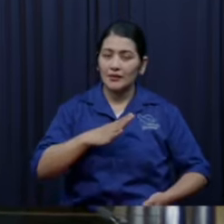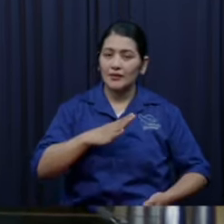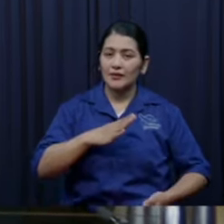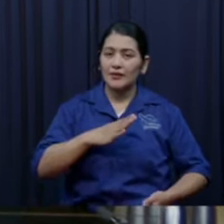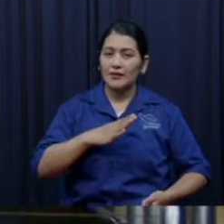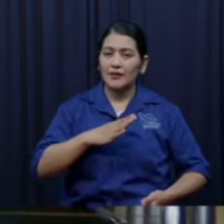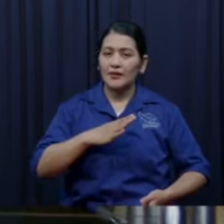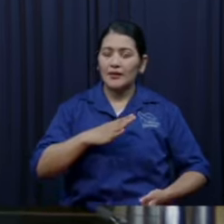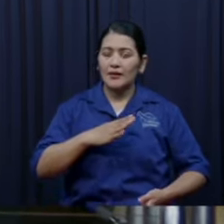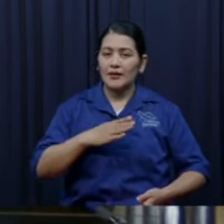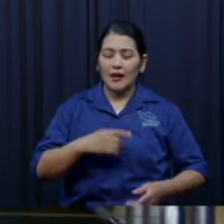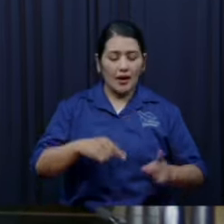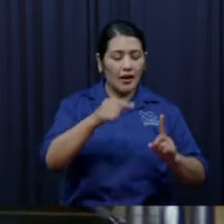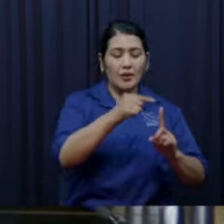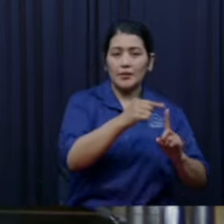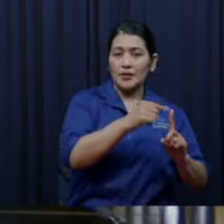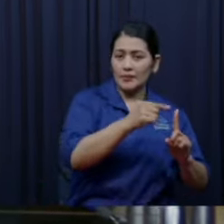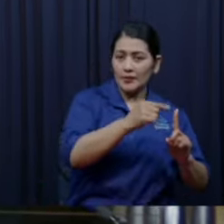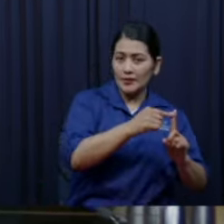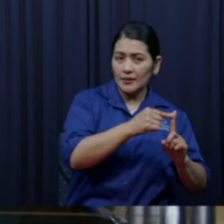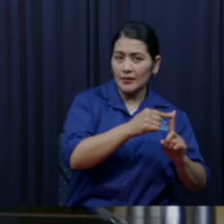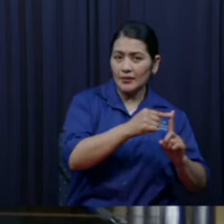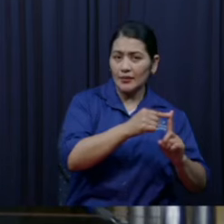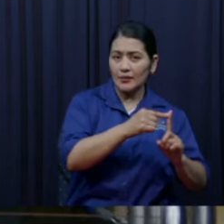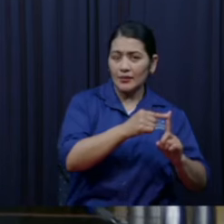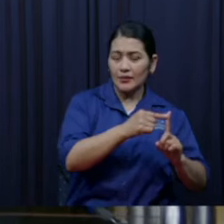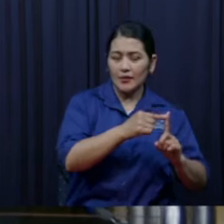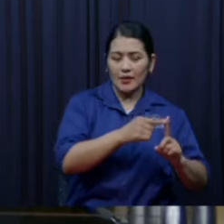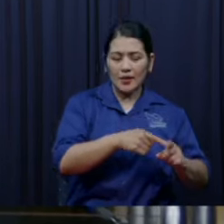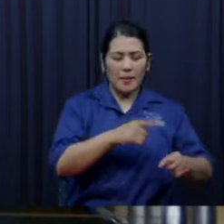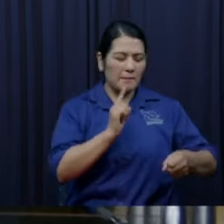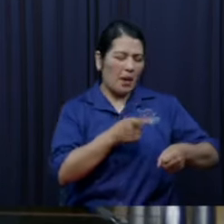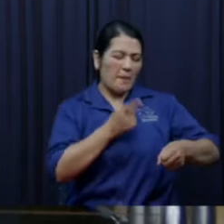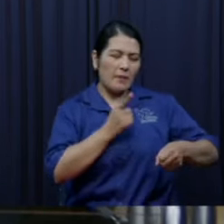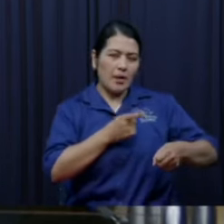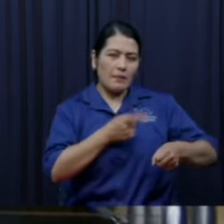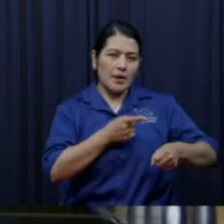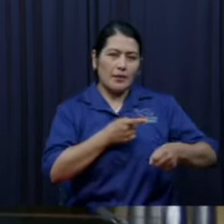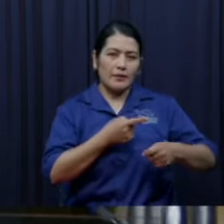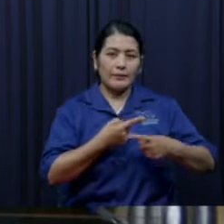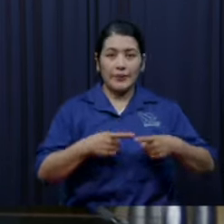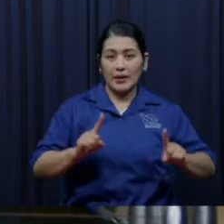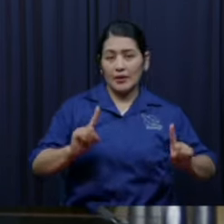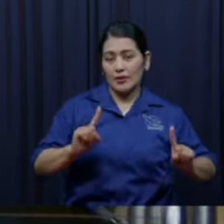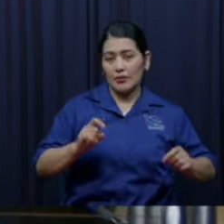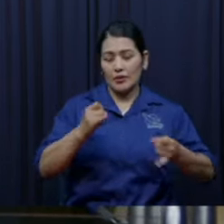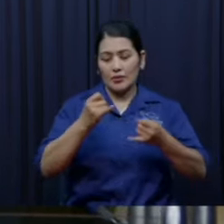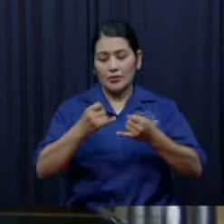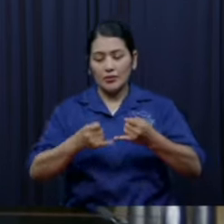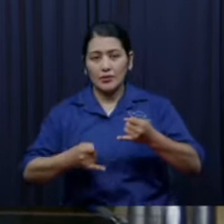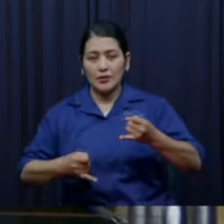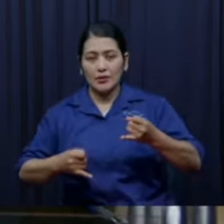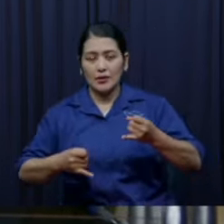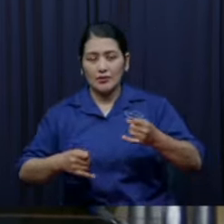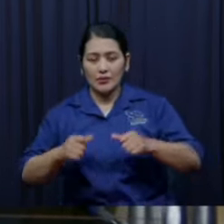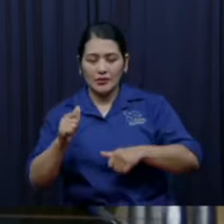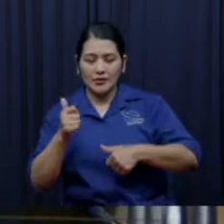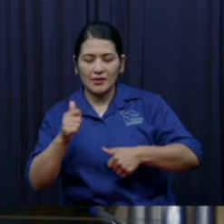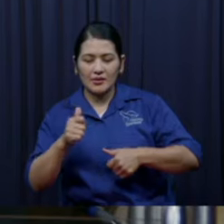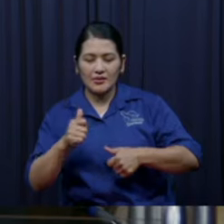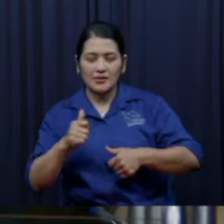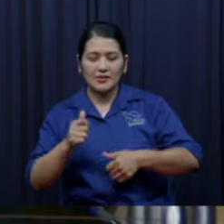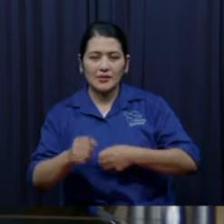perdón que hagamos esa comparación o con los nietos pues con los nietos más adecuado